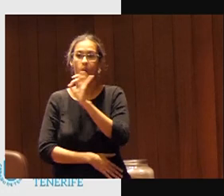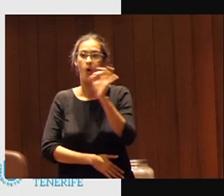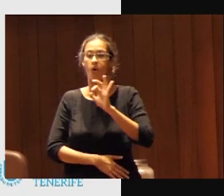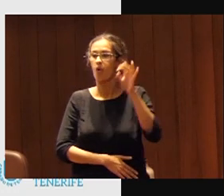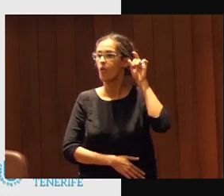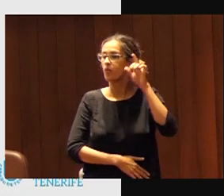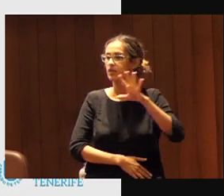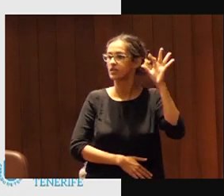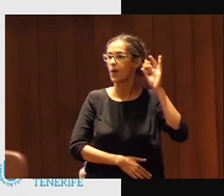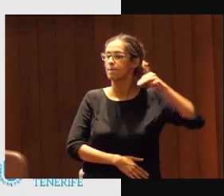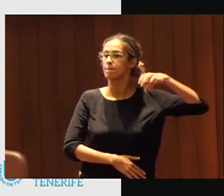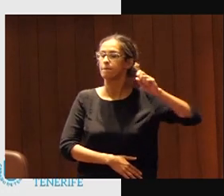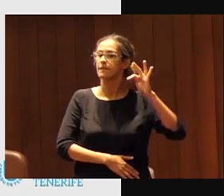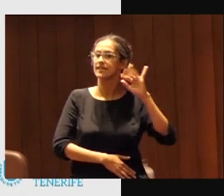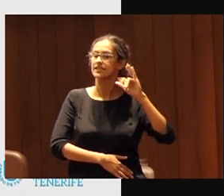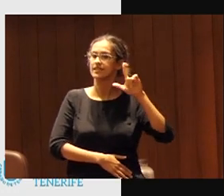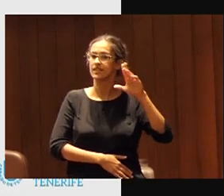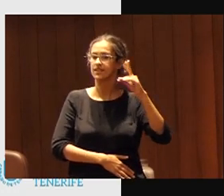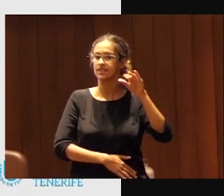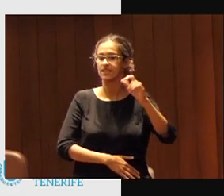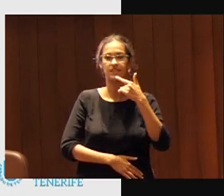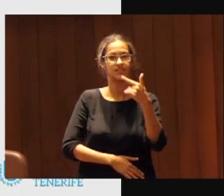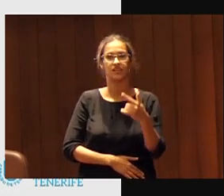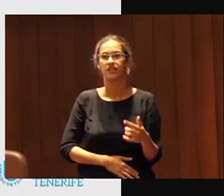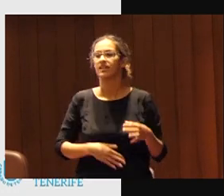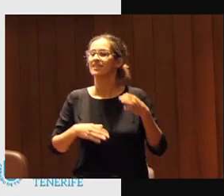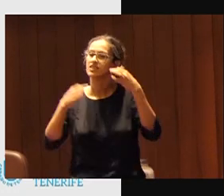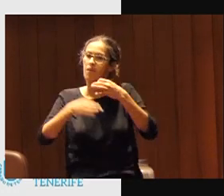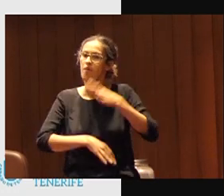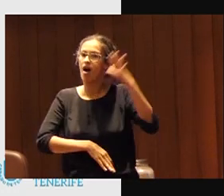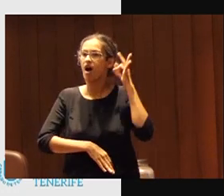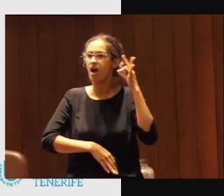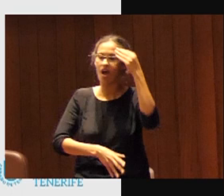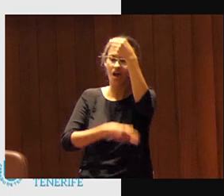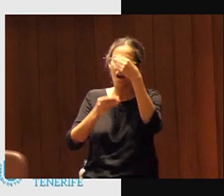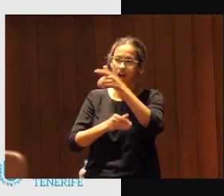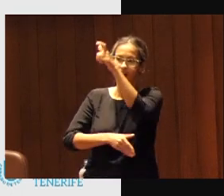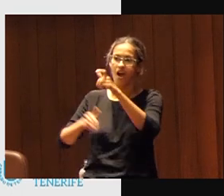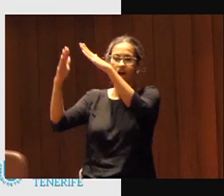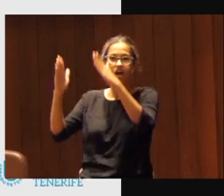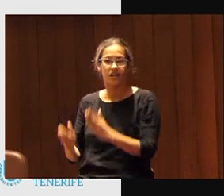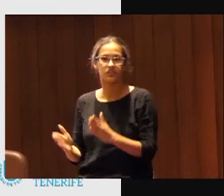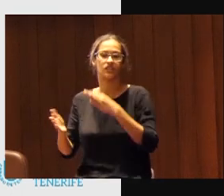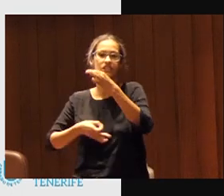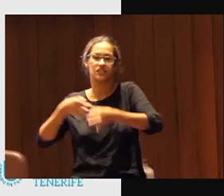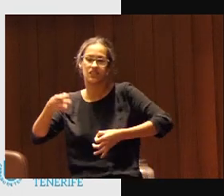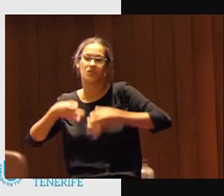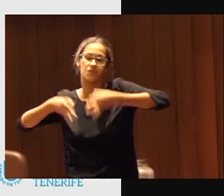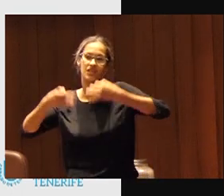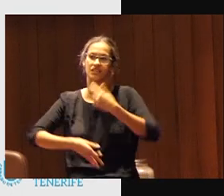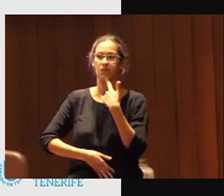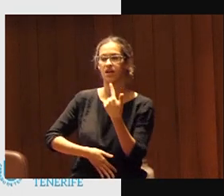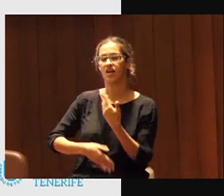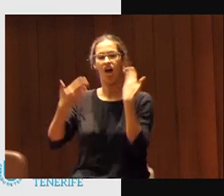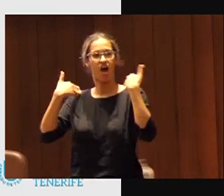jubilada Matilde Fontecha Miranda a las mujeres siempre nos agarran por el cuerpo siempre tienen que tomar decisiones sobre qué hacemos cómo hacemos con